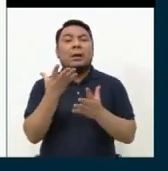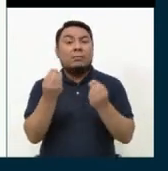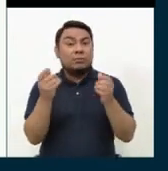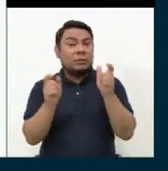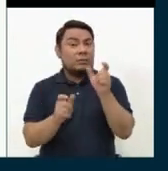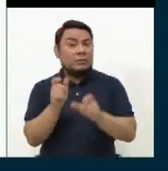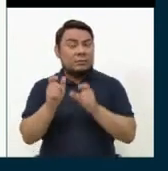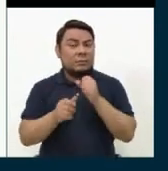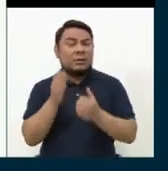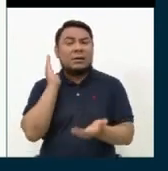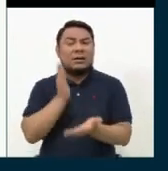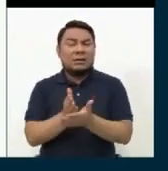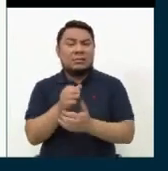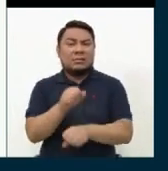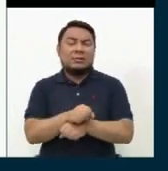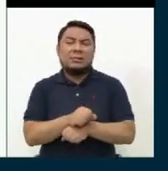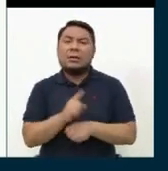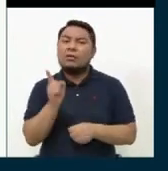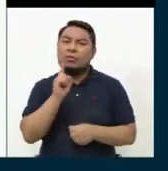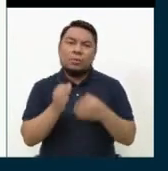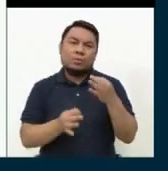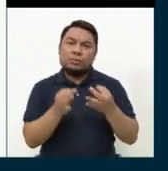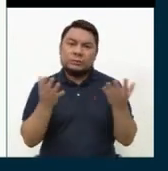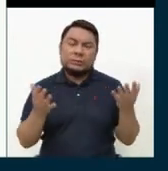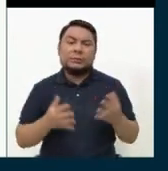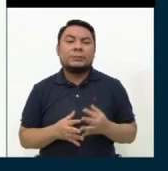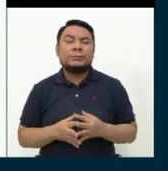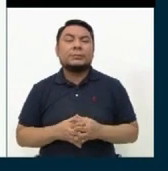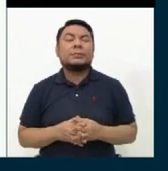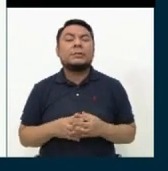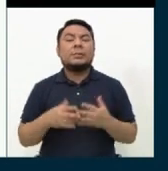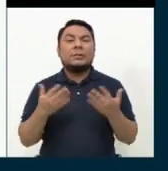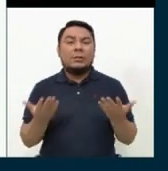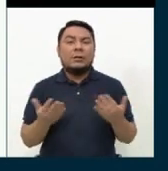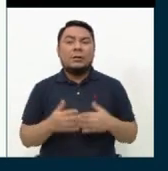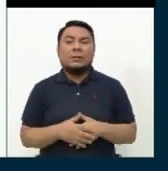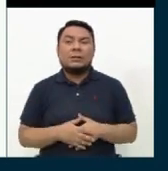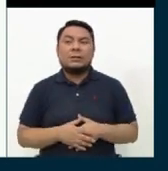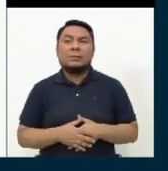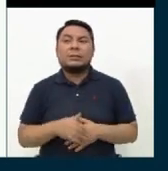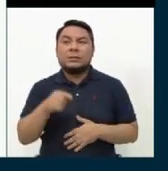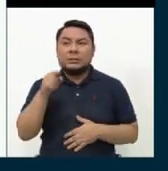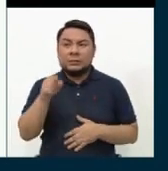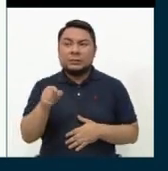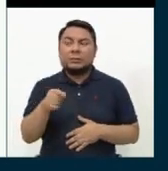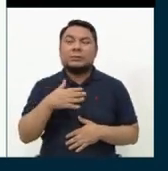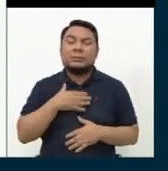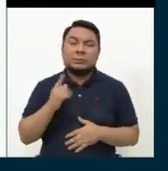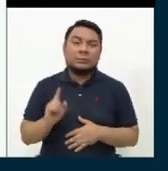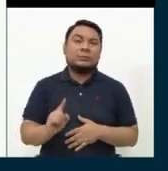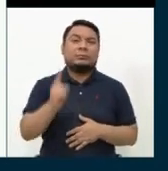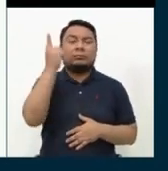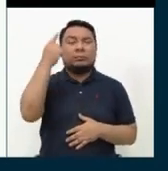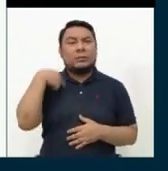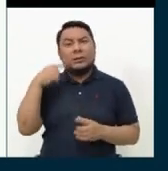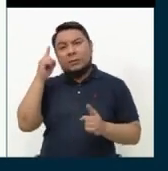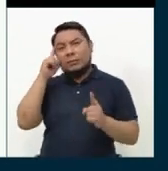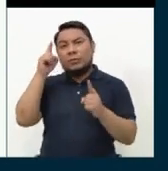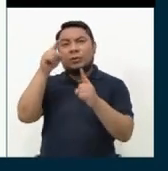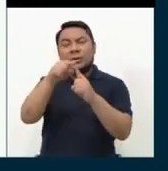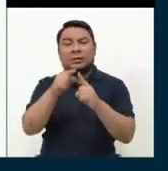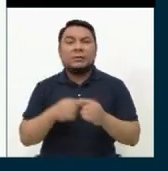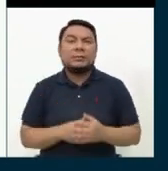están sentenciadas injustamente. Por lo que ese es uno de mis principales objetivos,